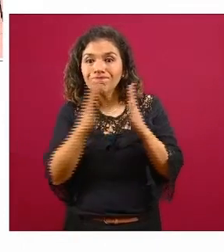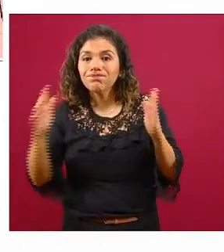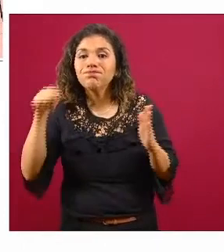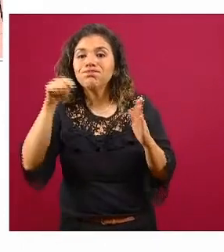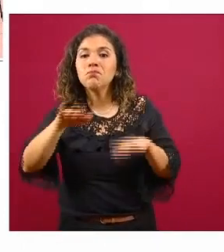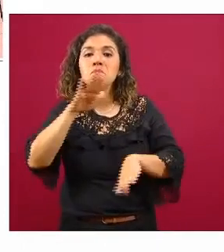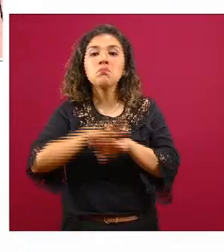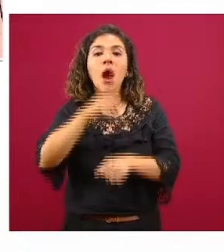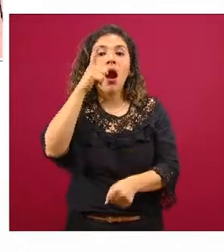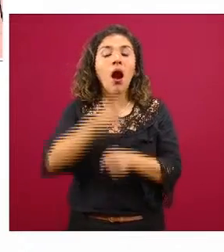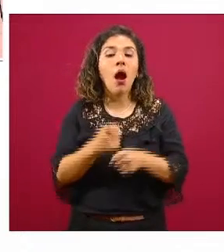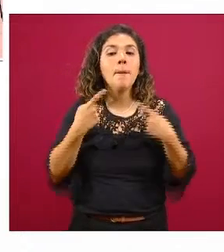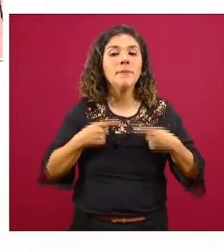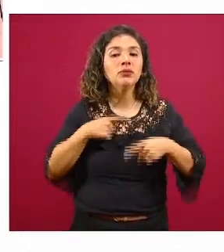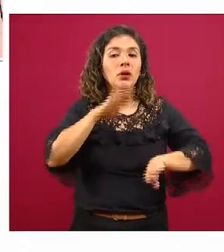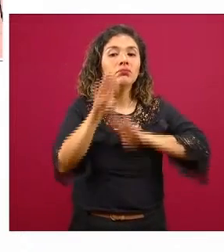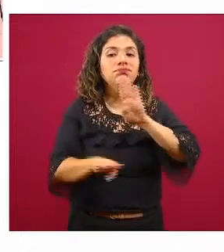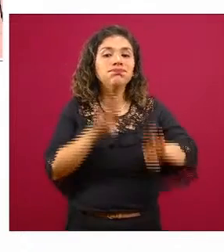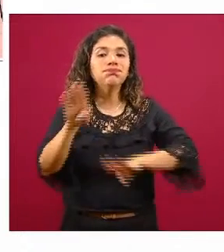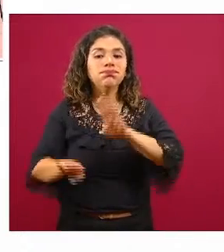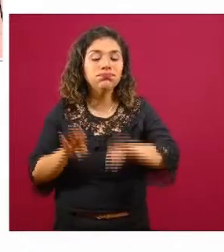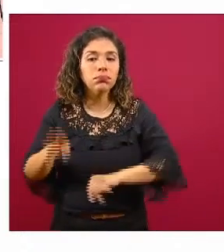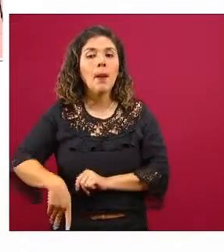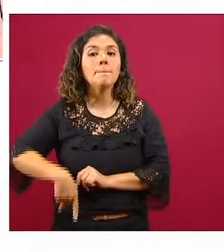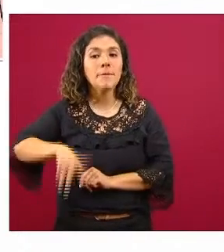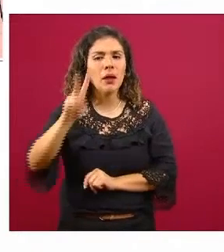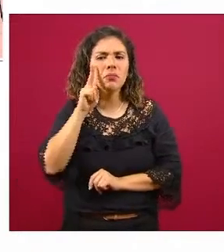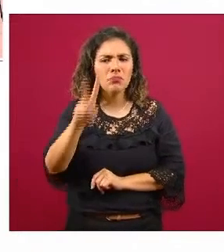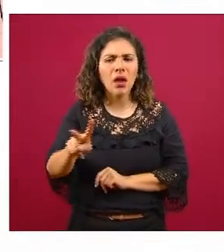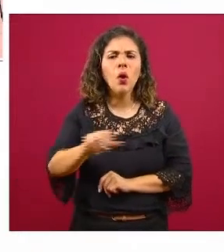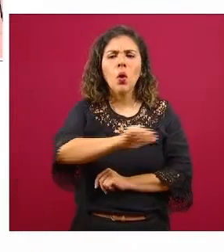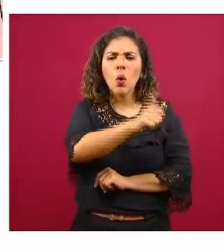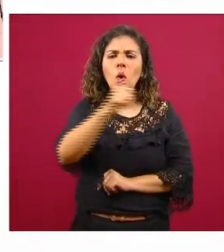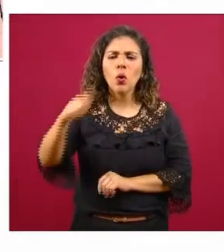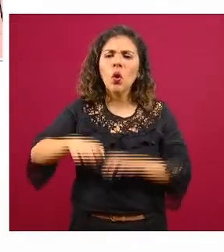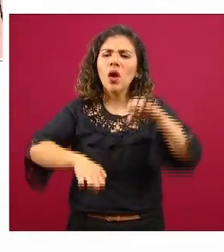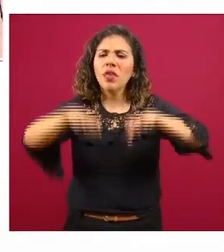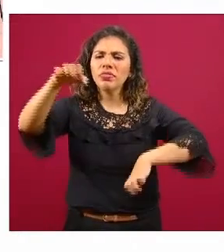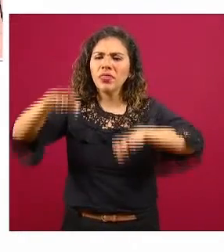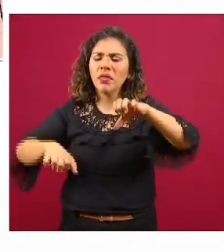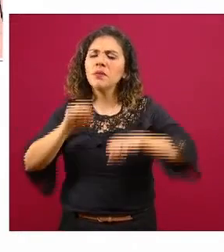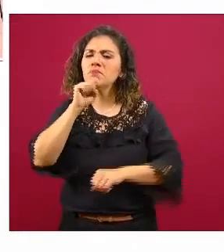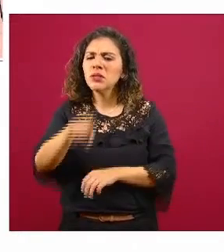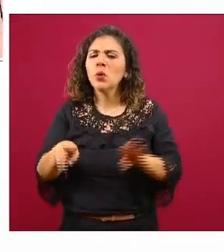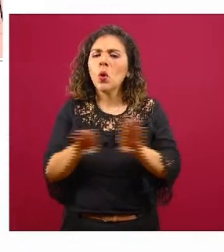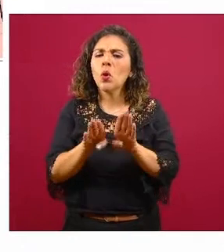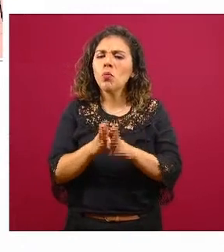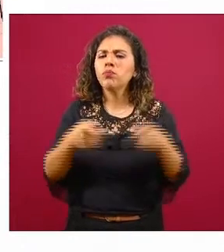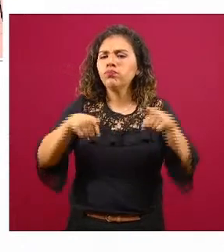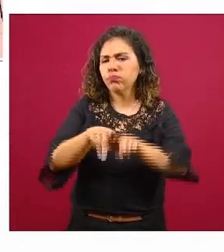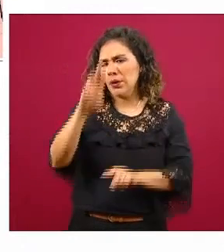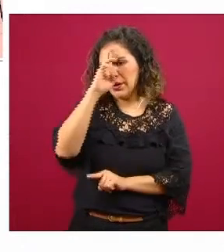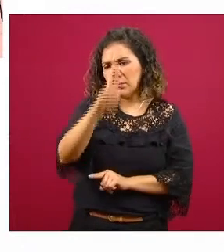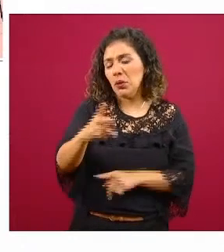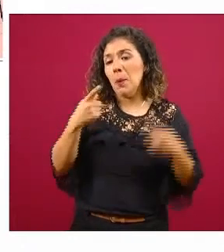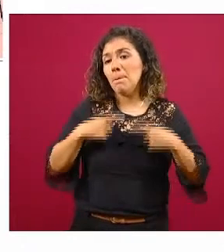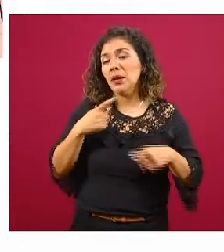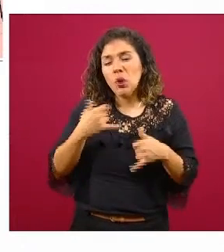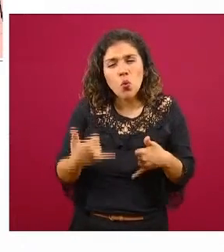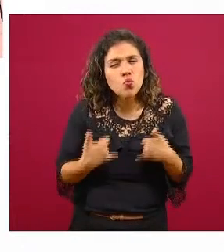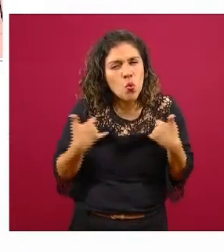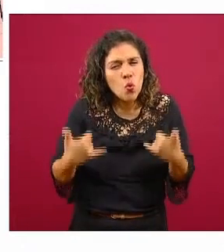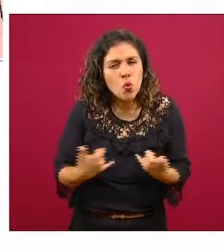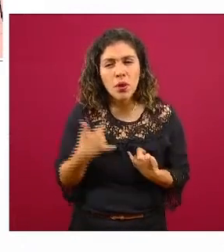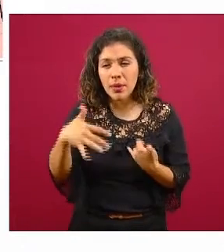tuvo un exceso más marcado de muertes aunque esto se puede ver en algunos otros grupos etarios respetando lo que ya se mencionó personas muy muy